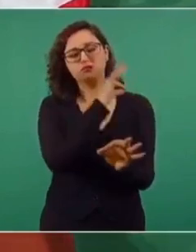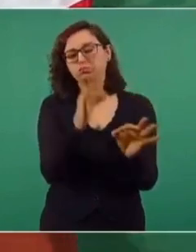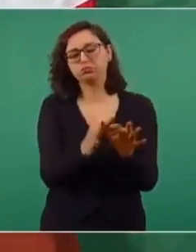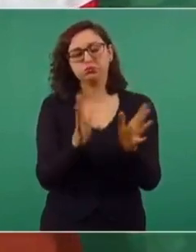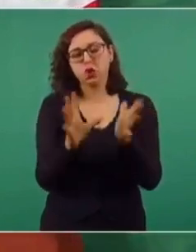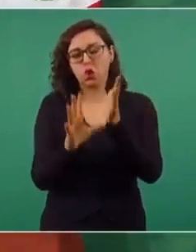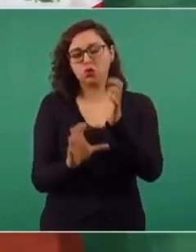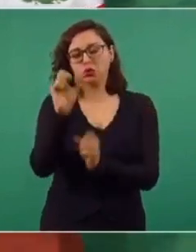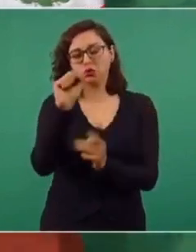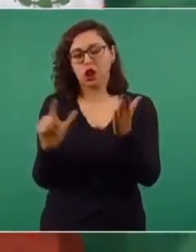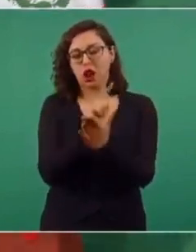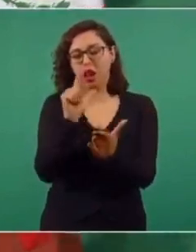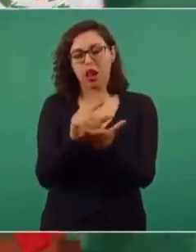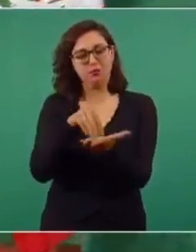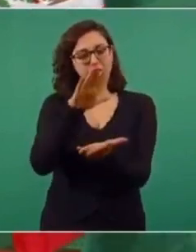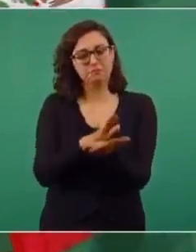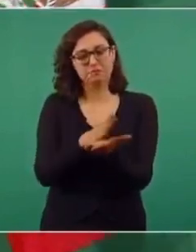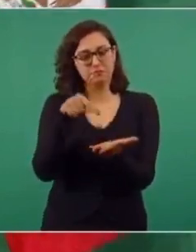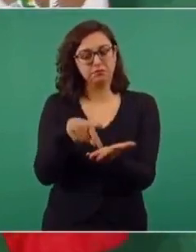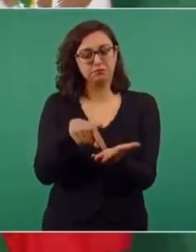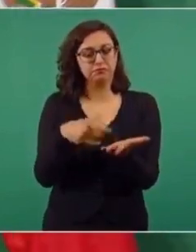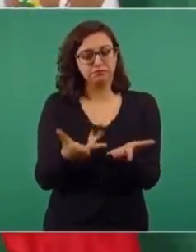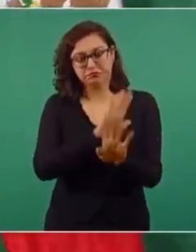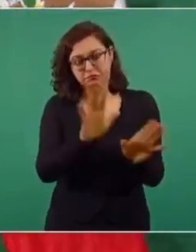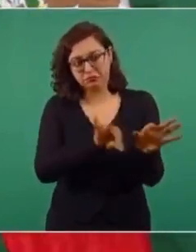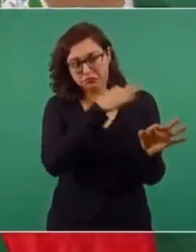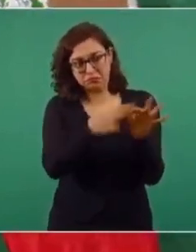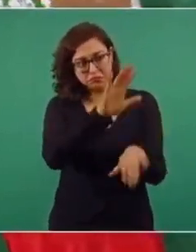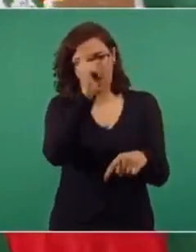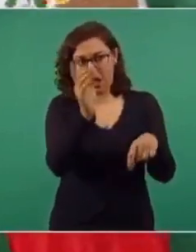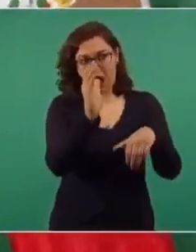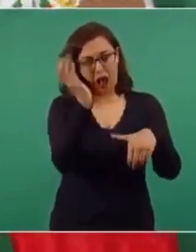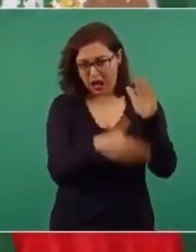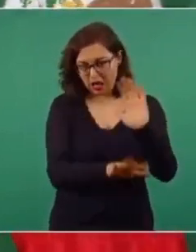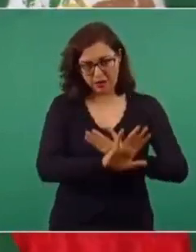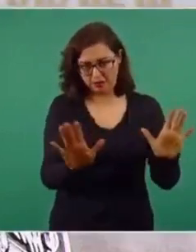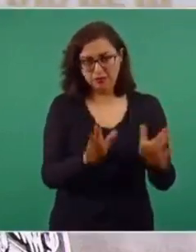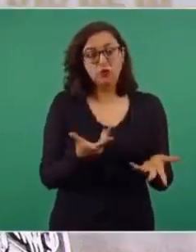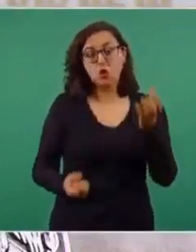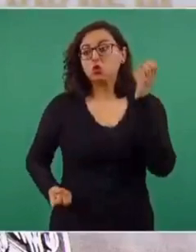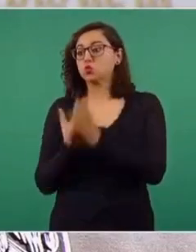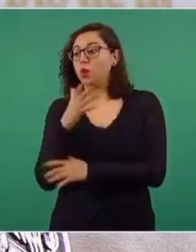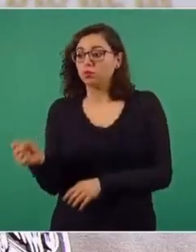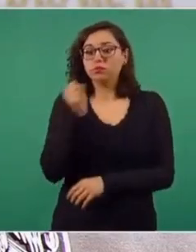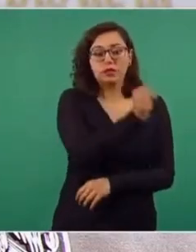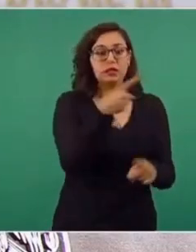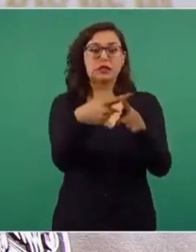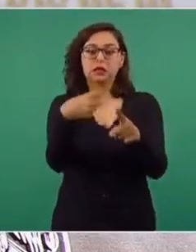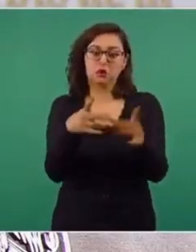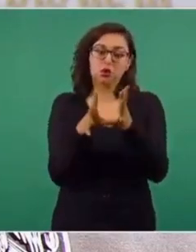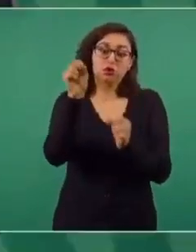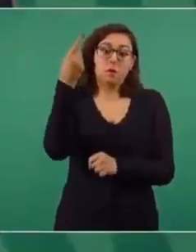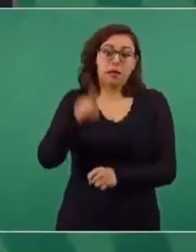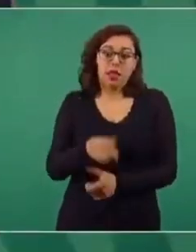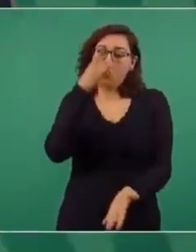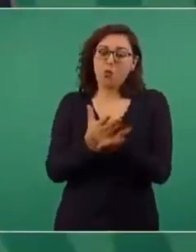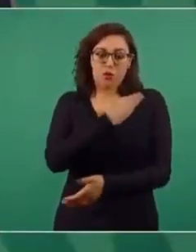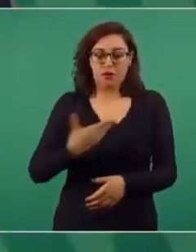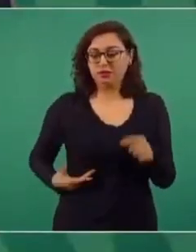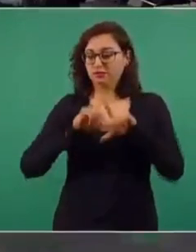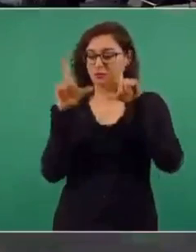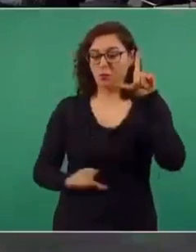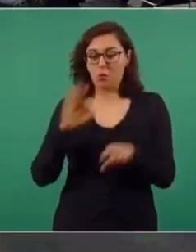Constitución, a la ley, corresponde al titular del Ejecutivo, al presidente de la República, enviar al Senado la propuesta. Y lo voy a hacer.